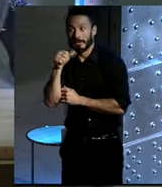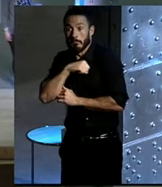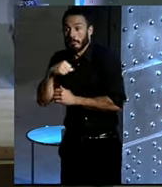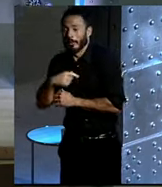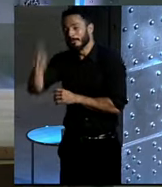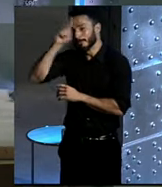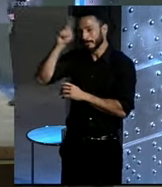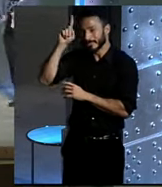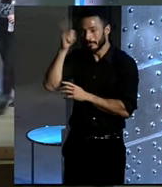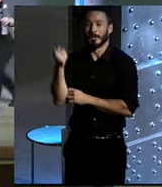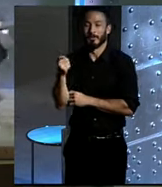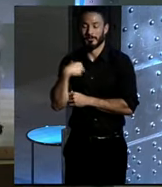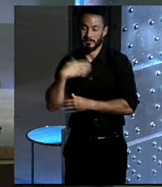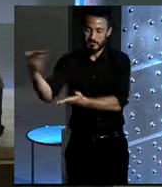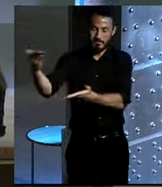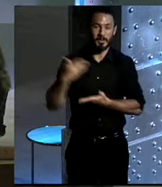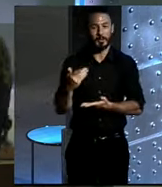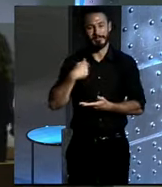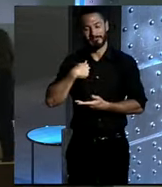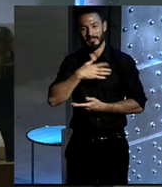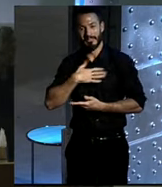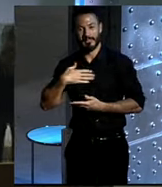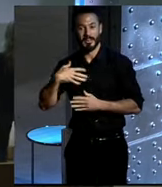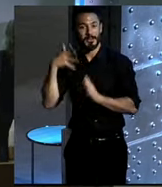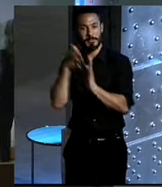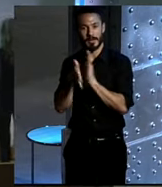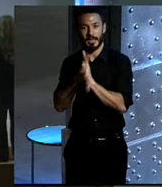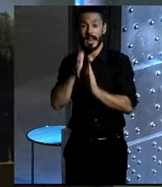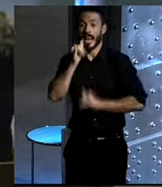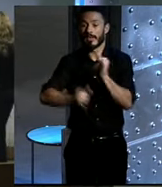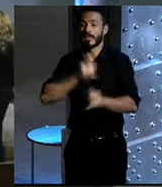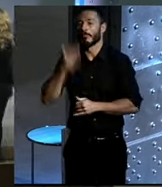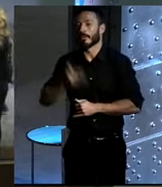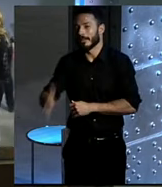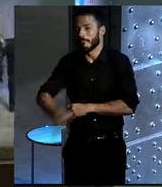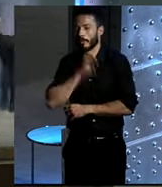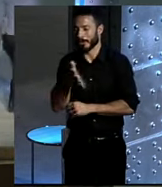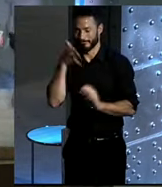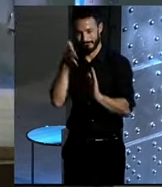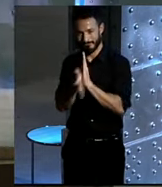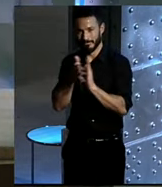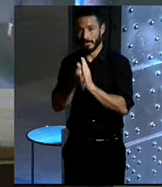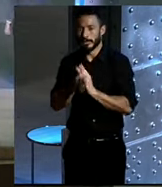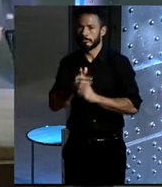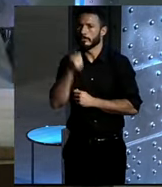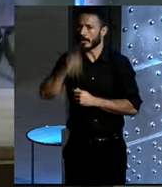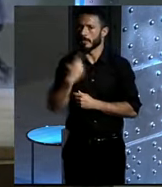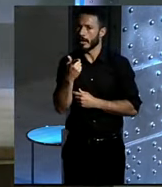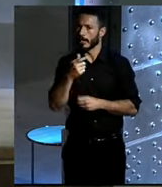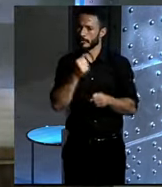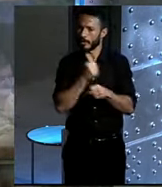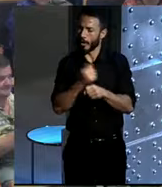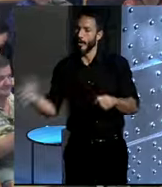Pero les invito a subir aquí porque quiero que nos expliquen por qué la bici es tan importante para ellos y cómo ha influido también en su manera de trabajar, que